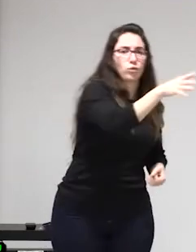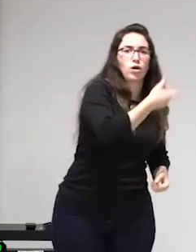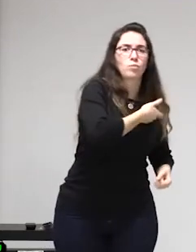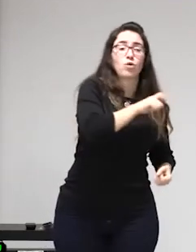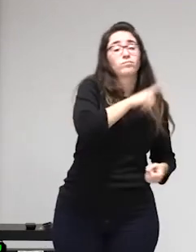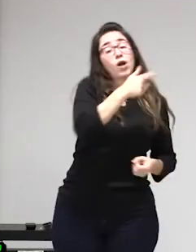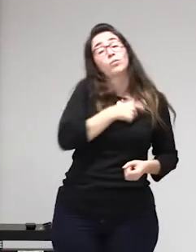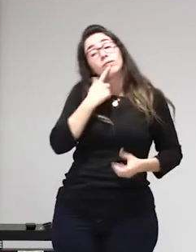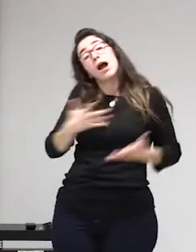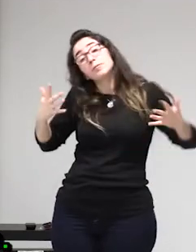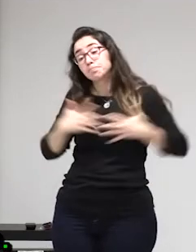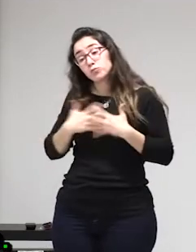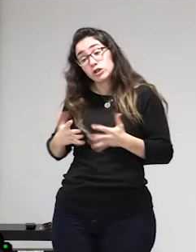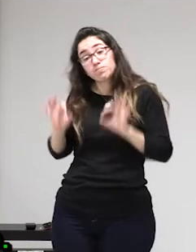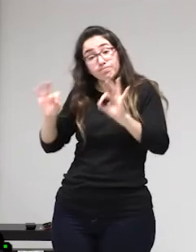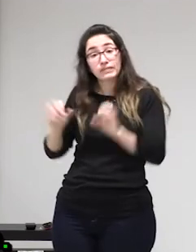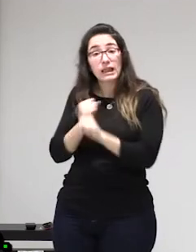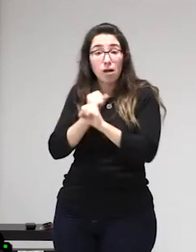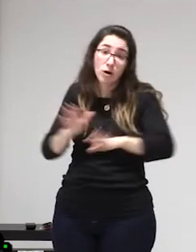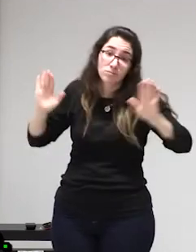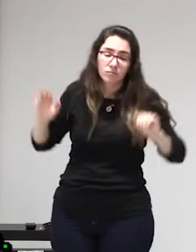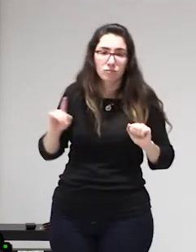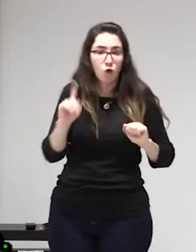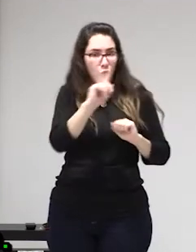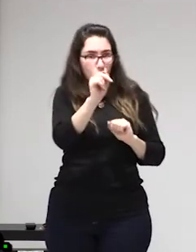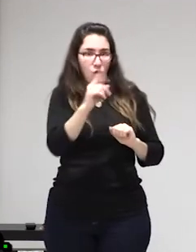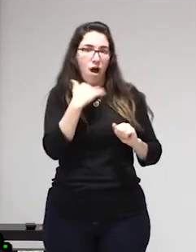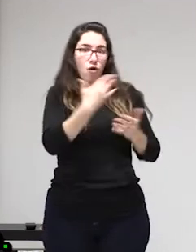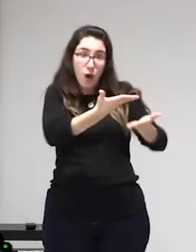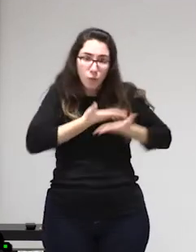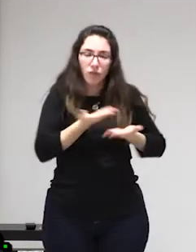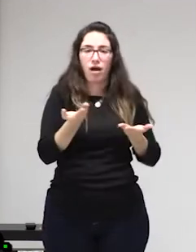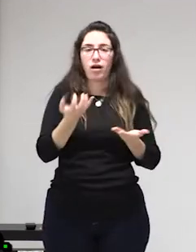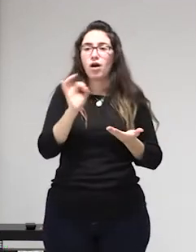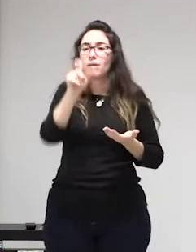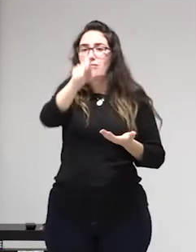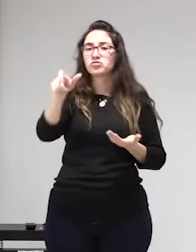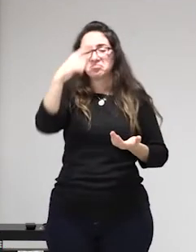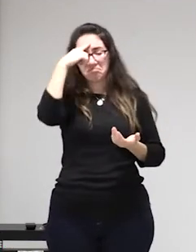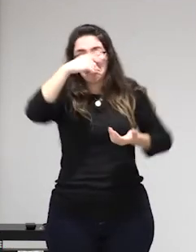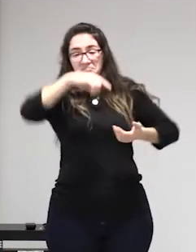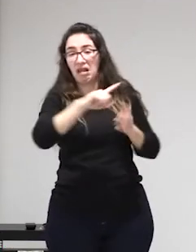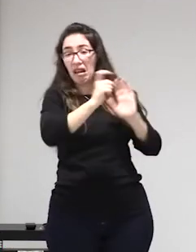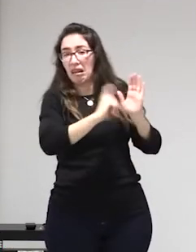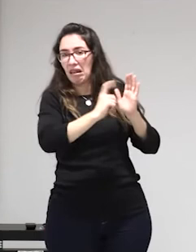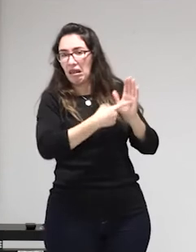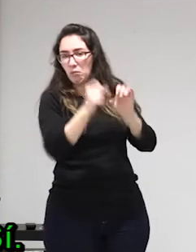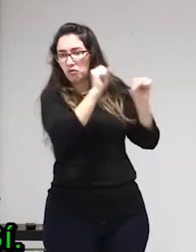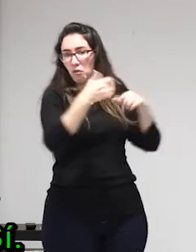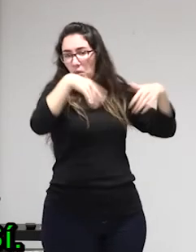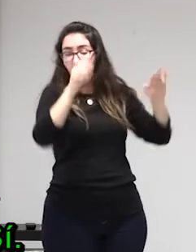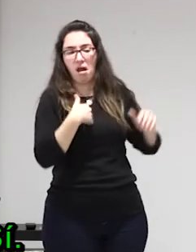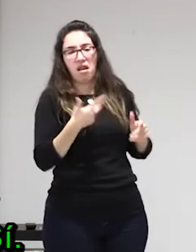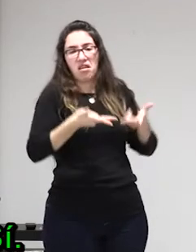vez otra vez otra vez fuera lo que da pie al final al trastorno de estrés postraumático que había violencia sí